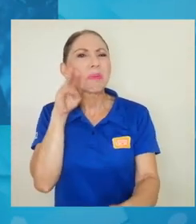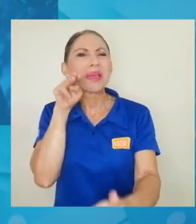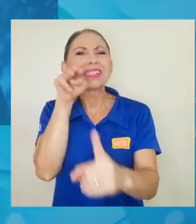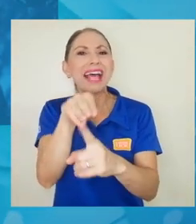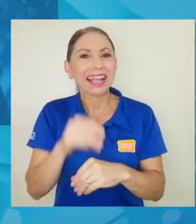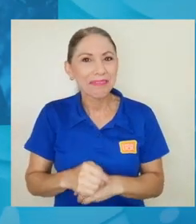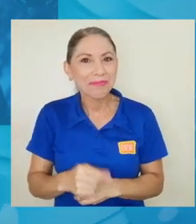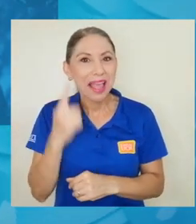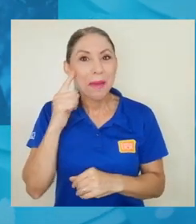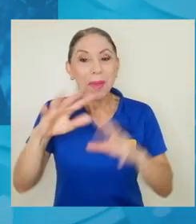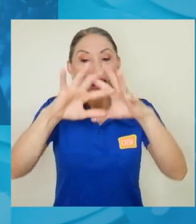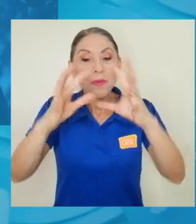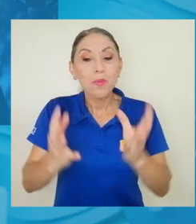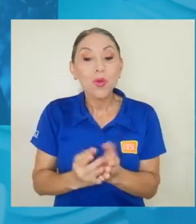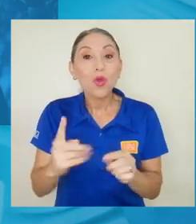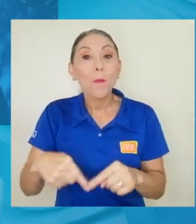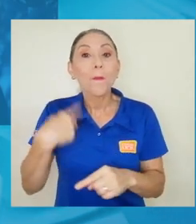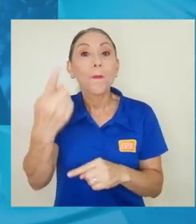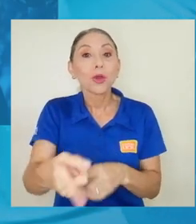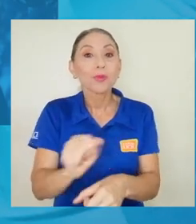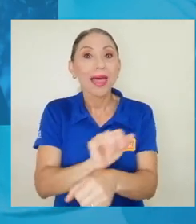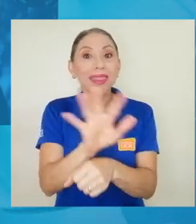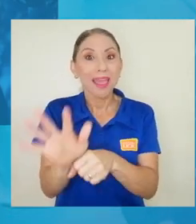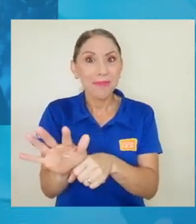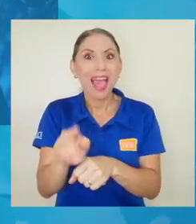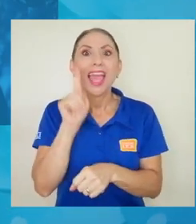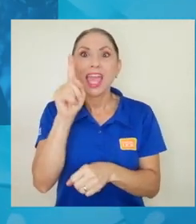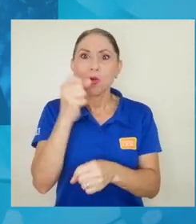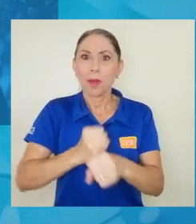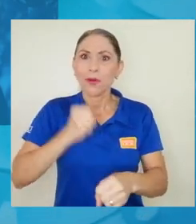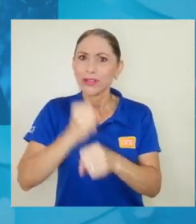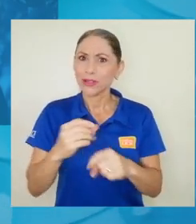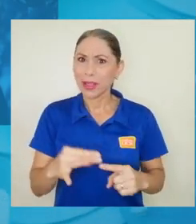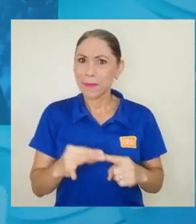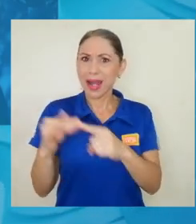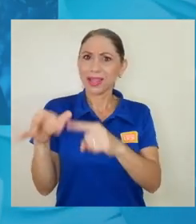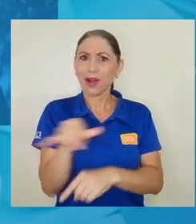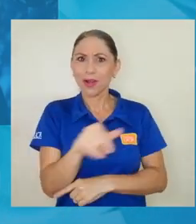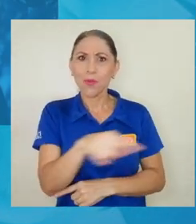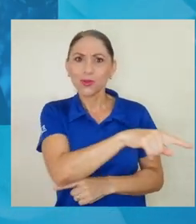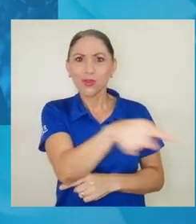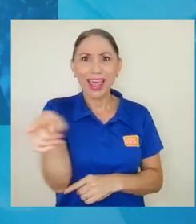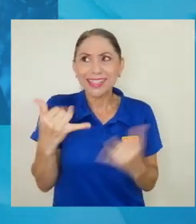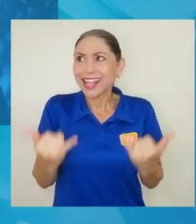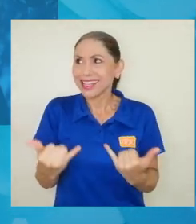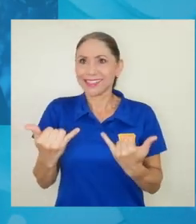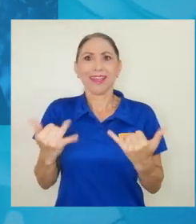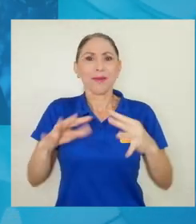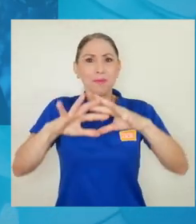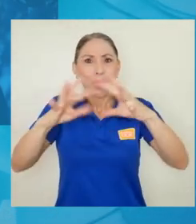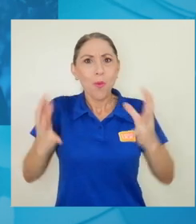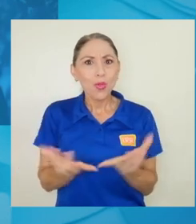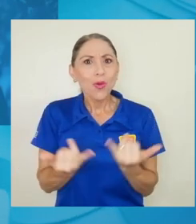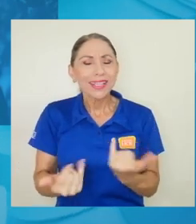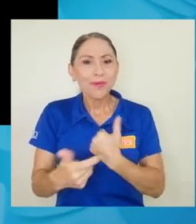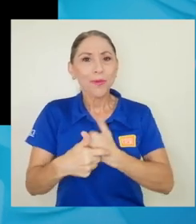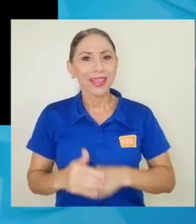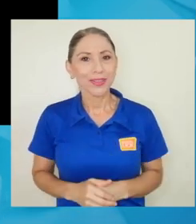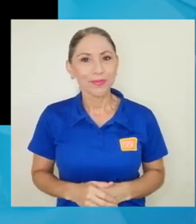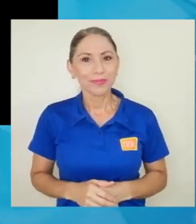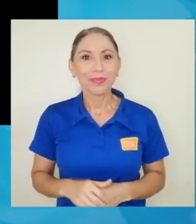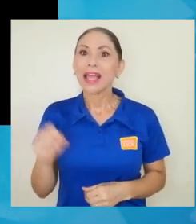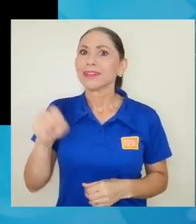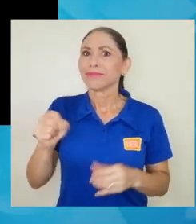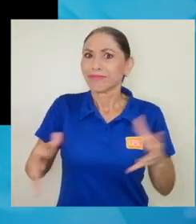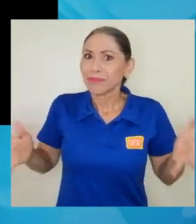el mundo pospandemia que nos espera en una profesión tan particular como la de ustedes en este mundo, en este momento? Claro, bueno,